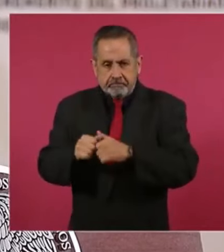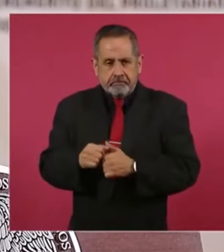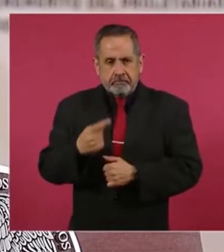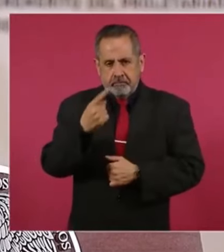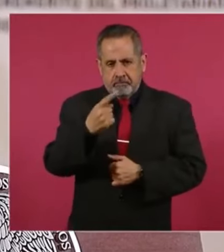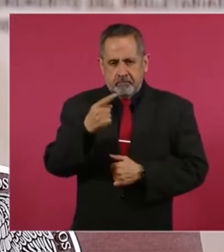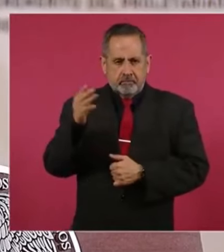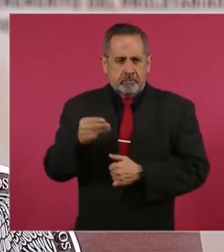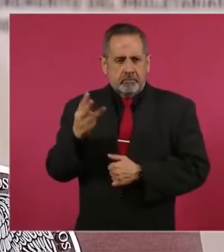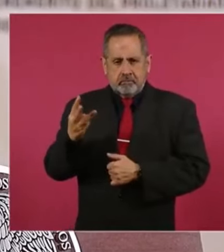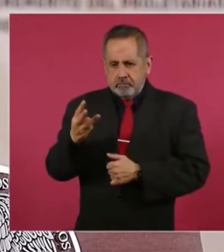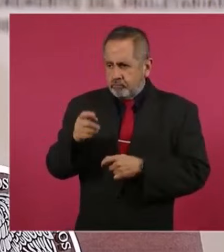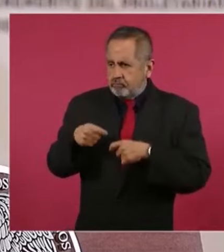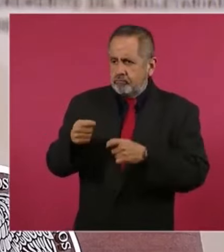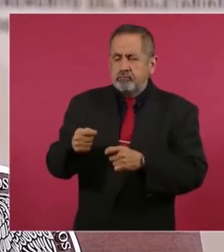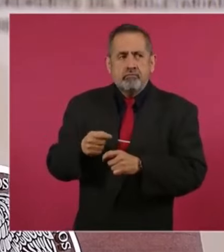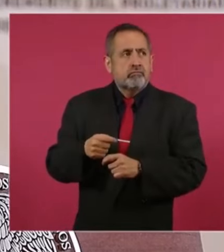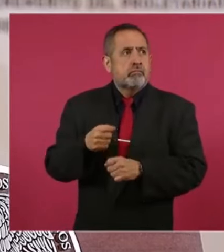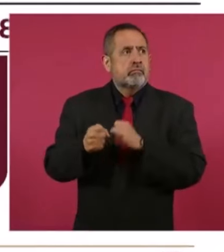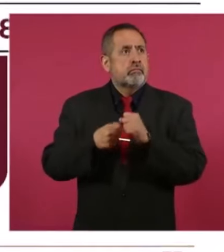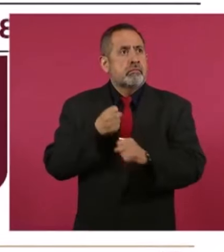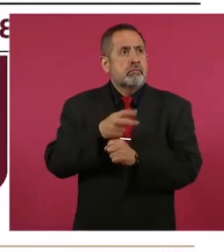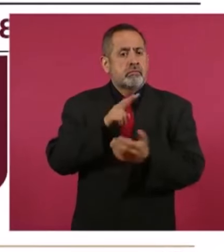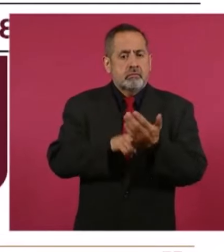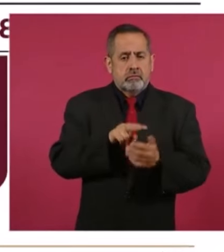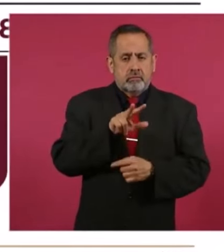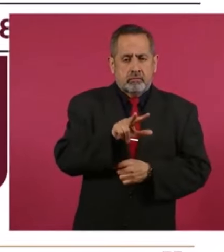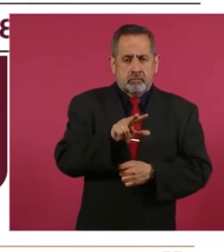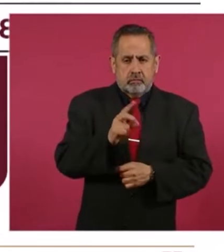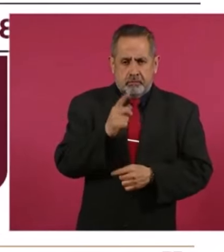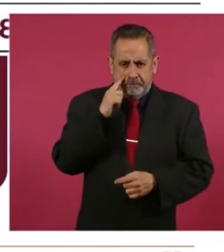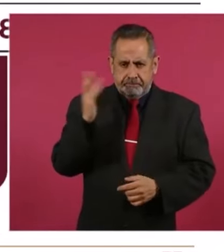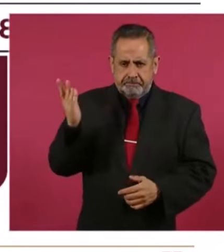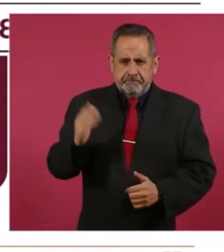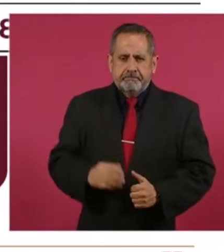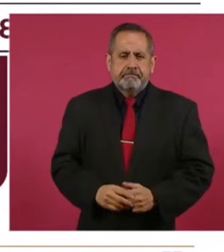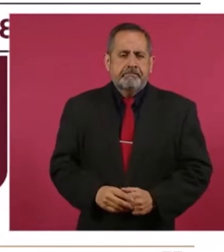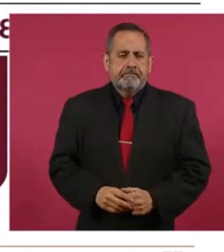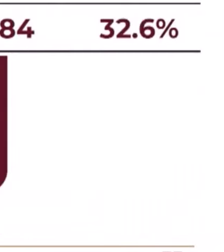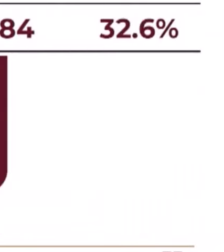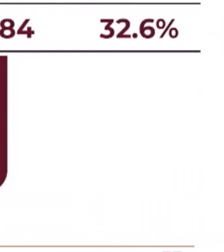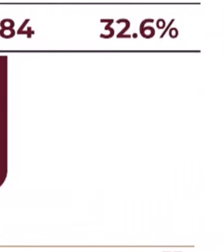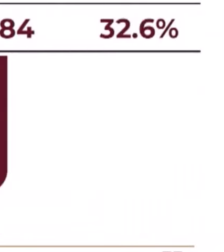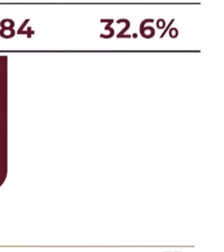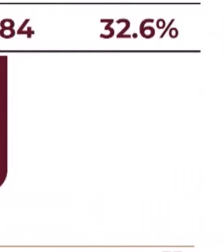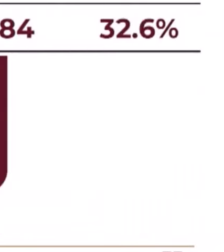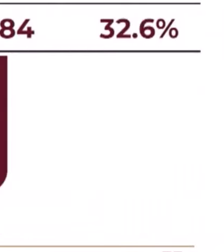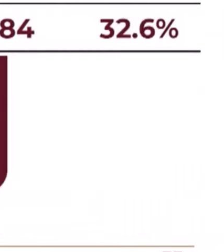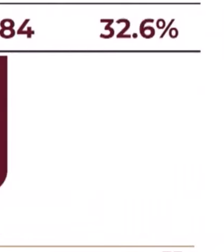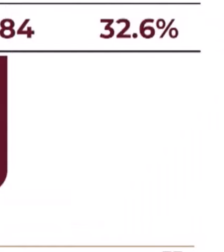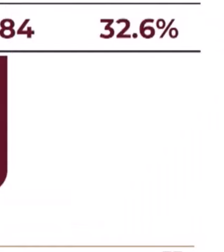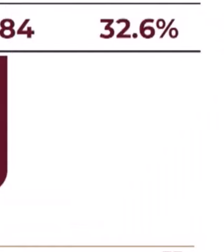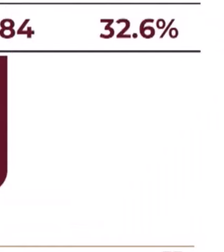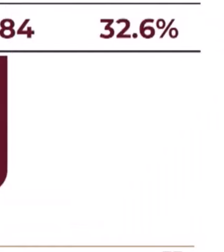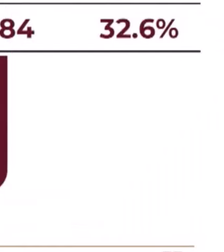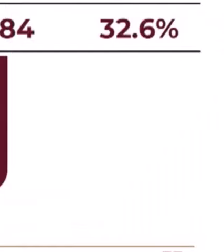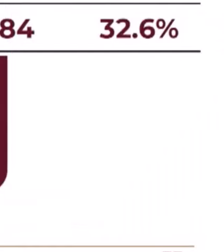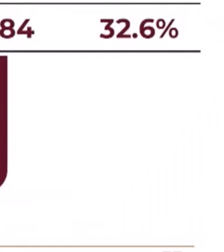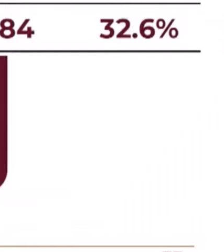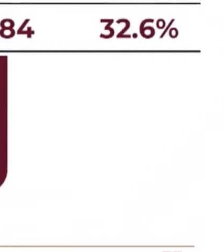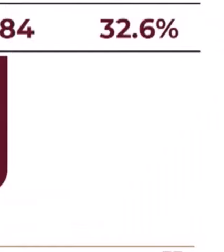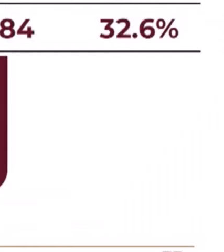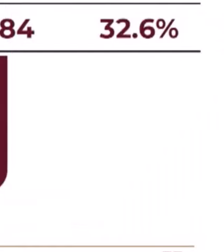después de diciembre de 2018-2019. El último elemento que queremos